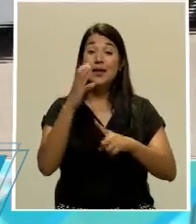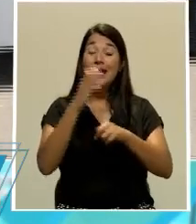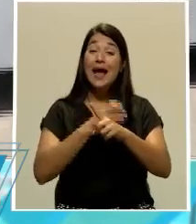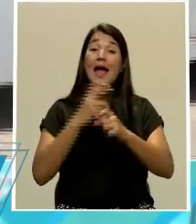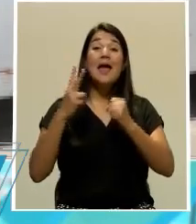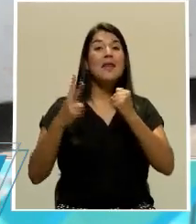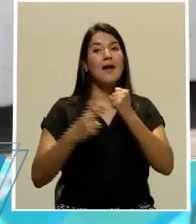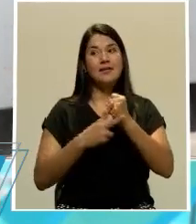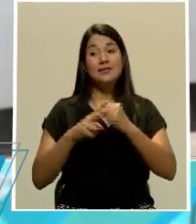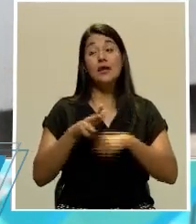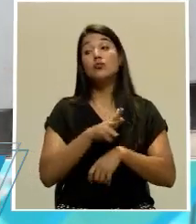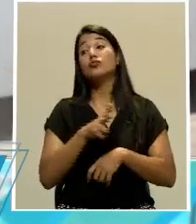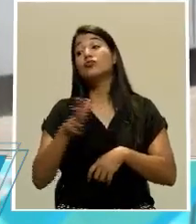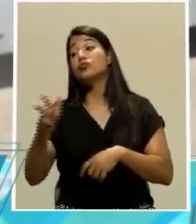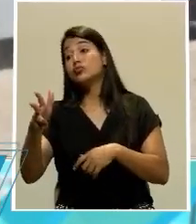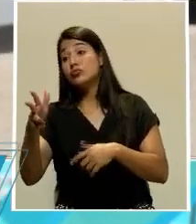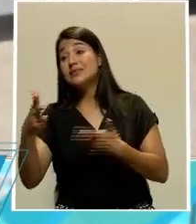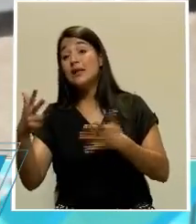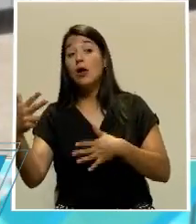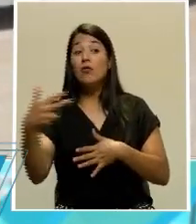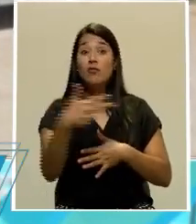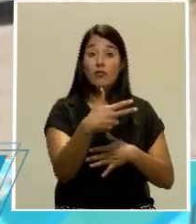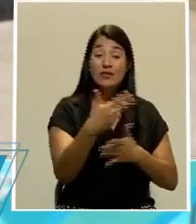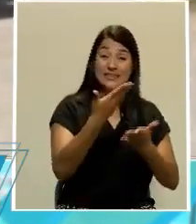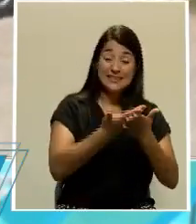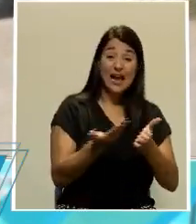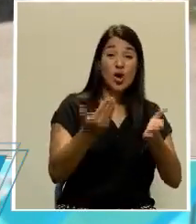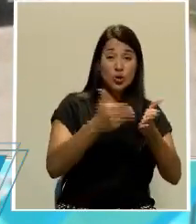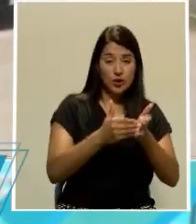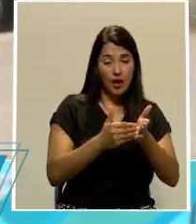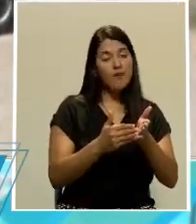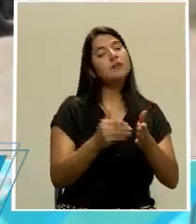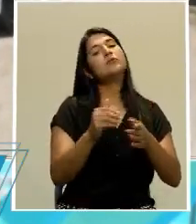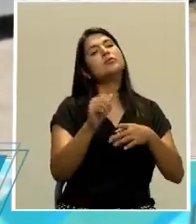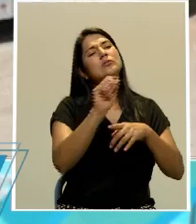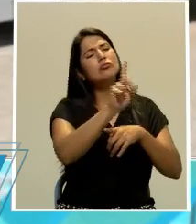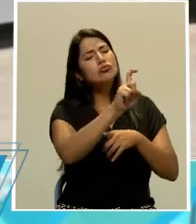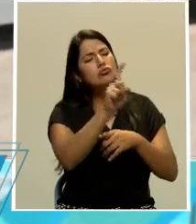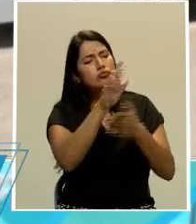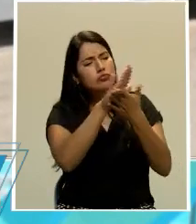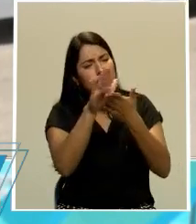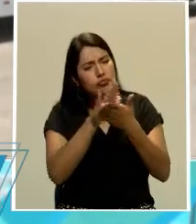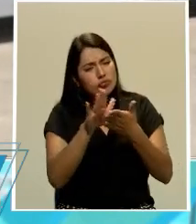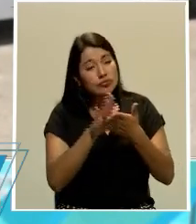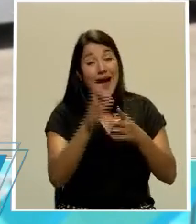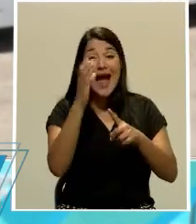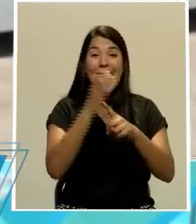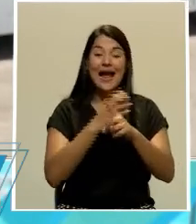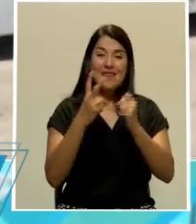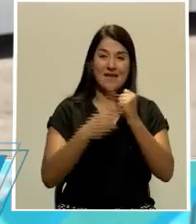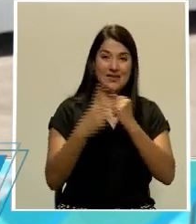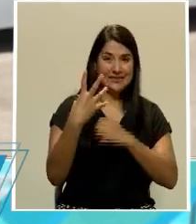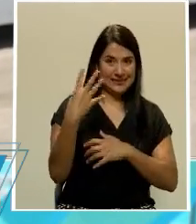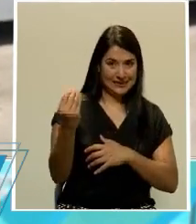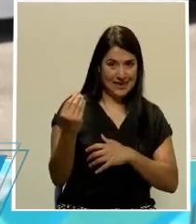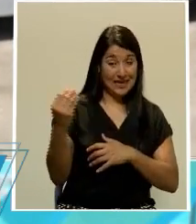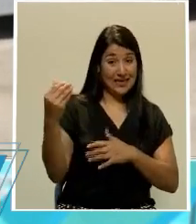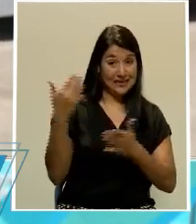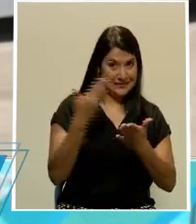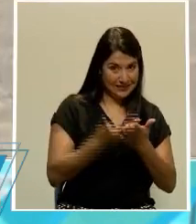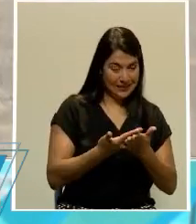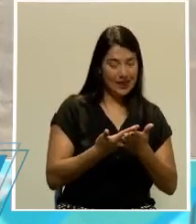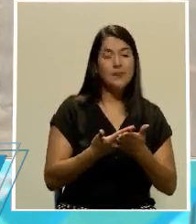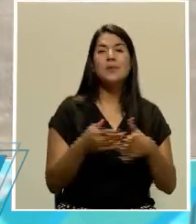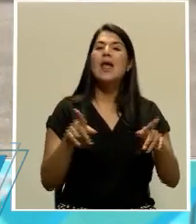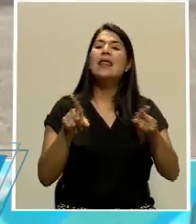que regresa al plantel, cada vez que sale del plantel esa unidad es totalmente desinfectada, pero además hemos tomado medidas también con los